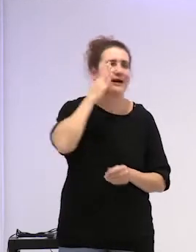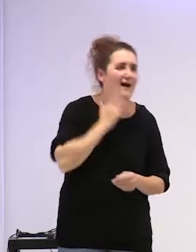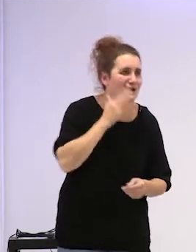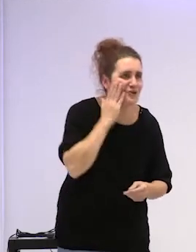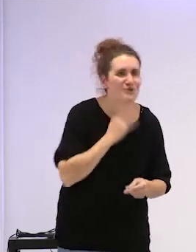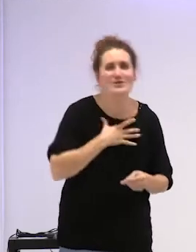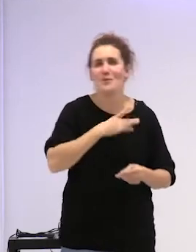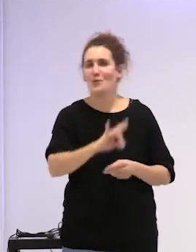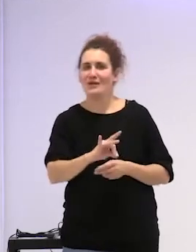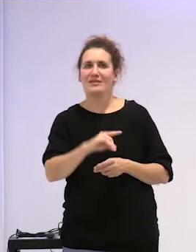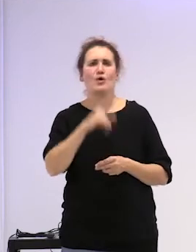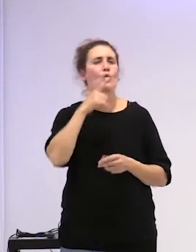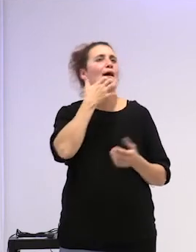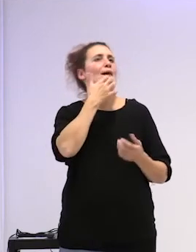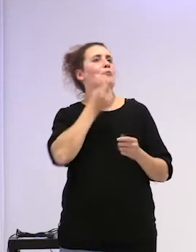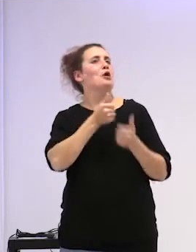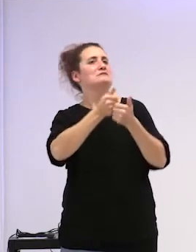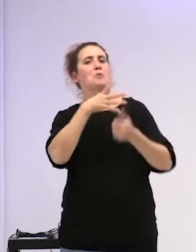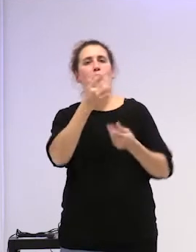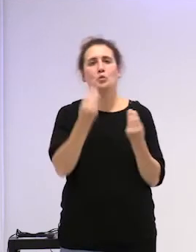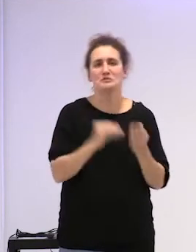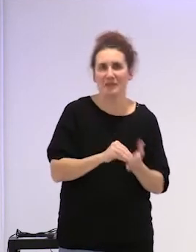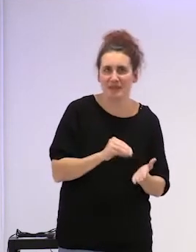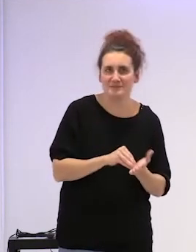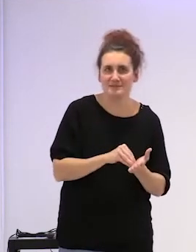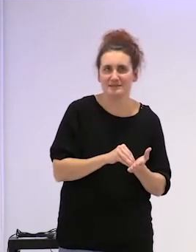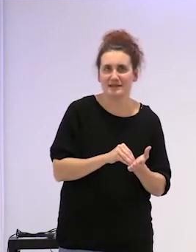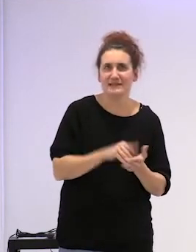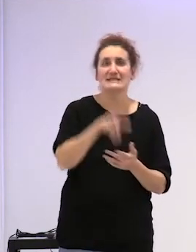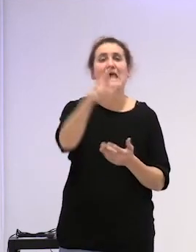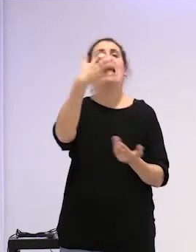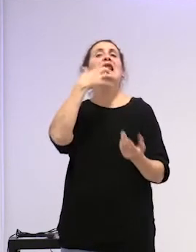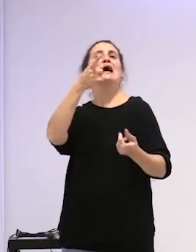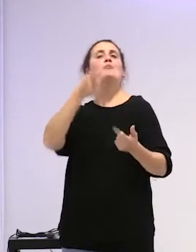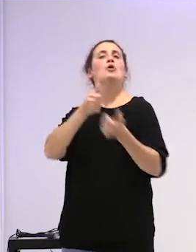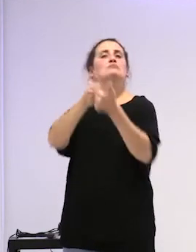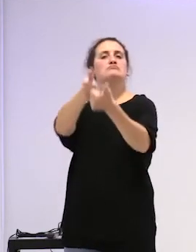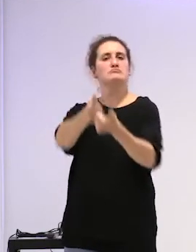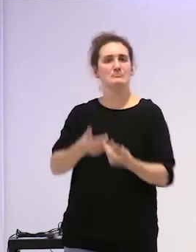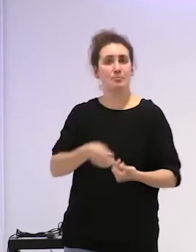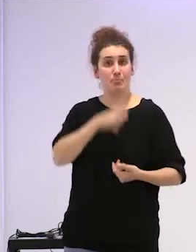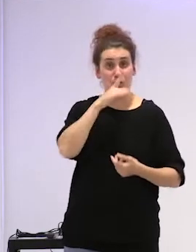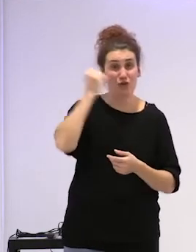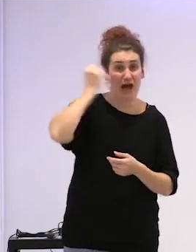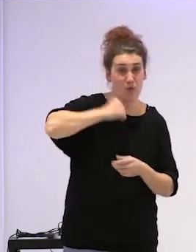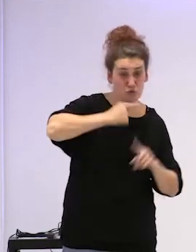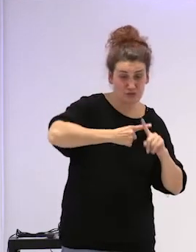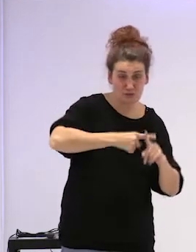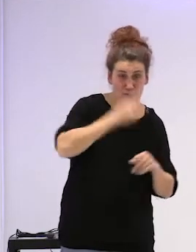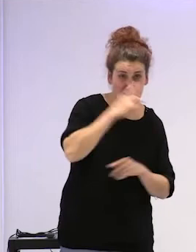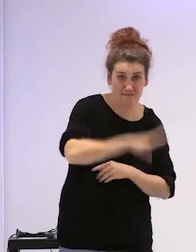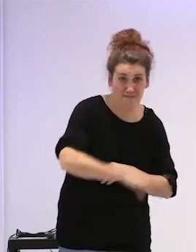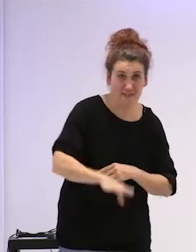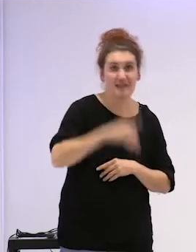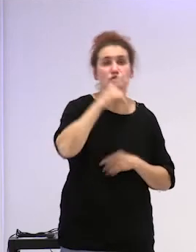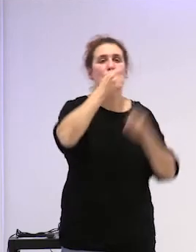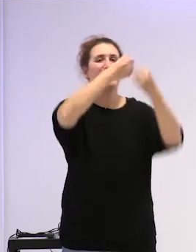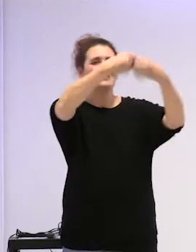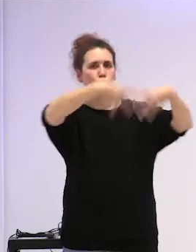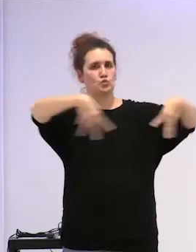cariñosa un ejemplo a seguir en realidad muchas veces es el ejemplo a seguir por eso los abusos sexuales de la infancia son estructurales